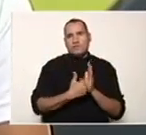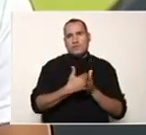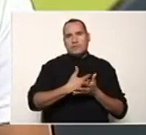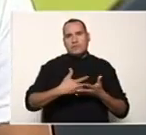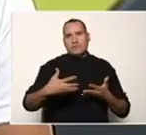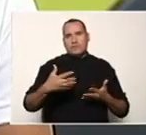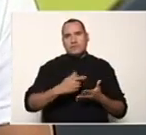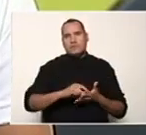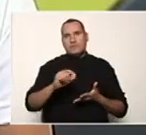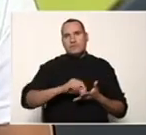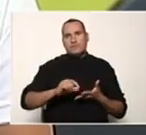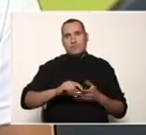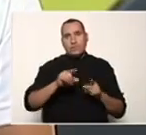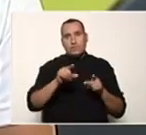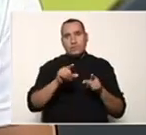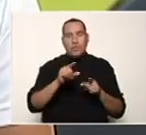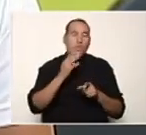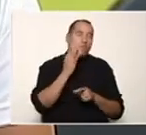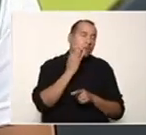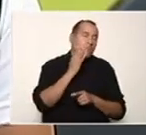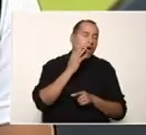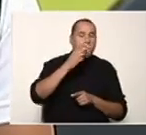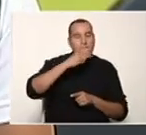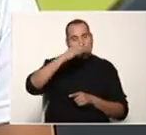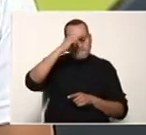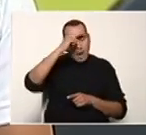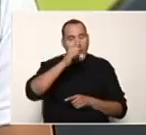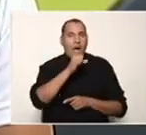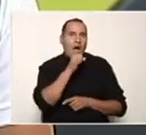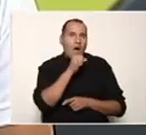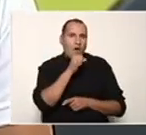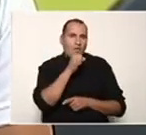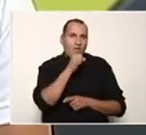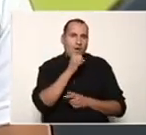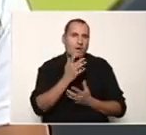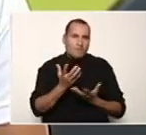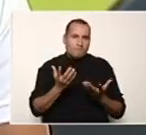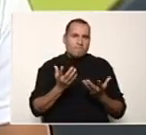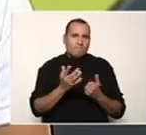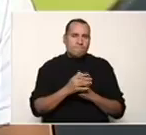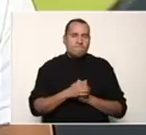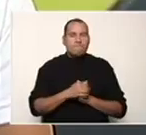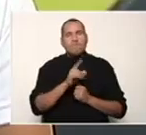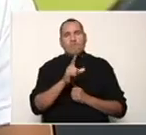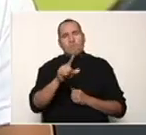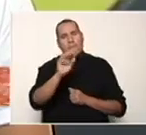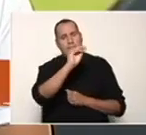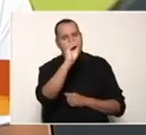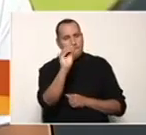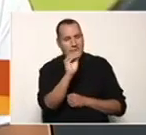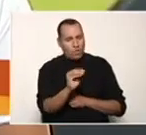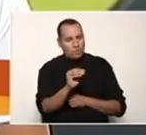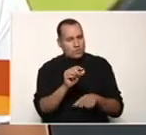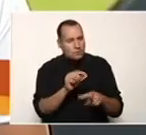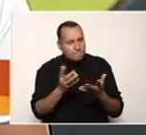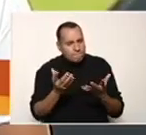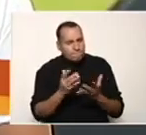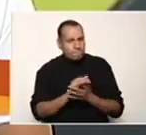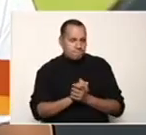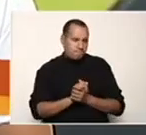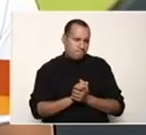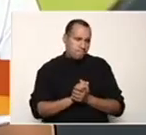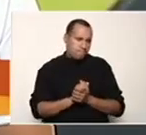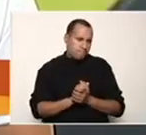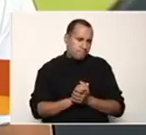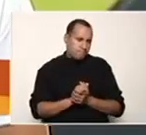que tu mamá, papá, abuelo o adulto responsable del estudiante puedes preguntarle o consultarle qué